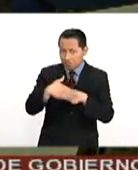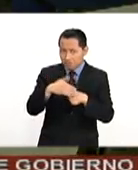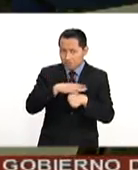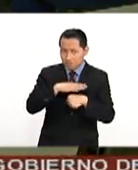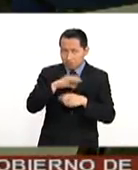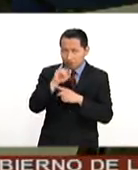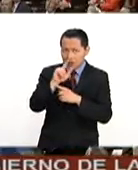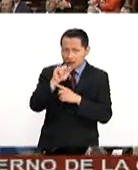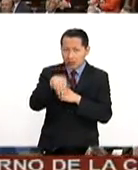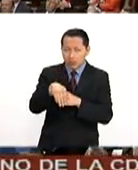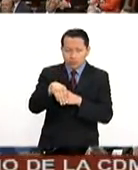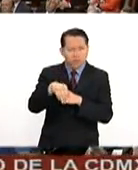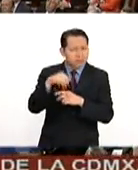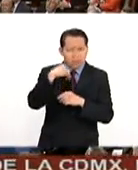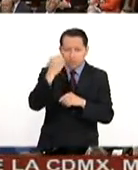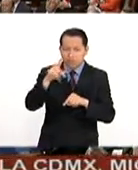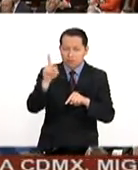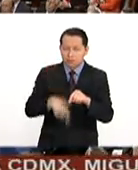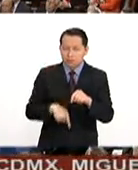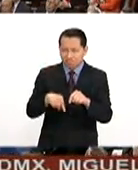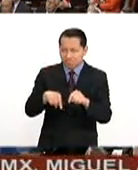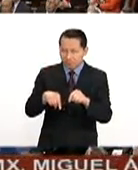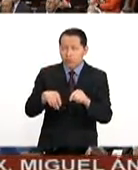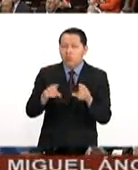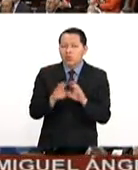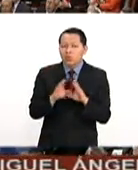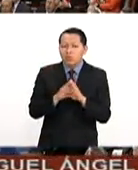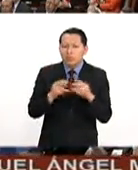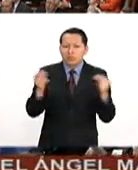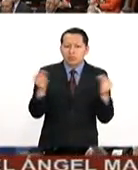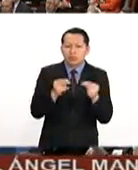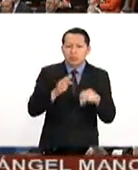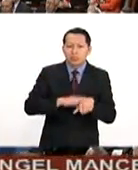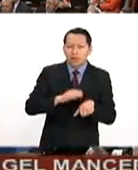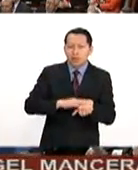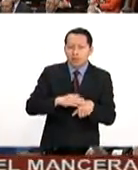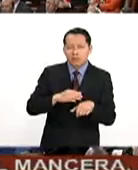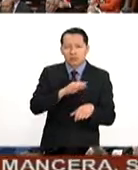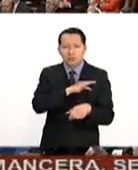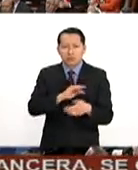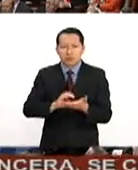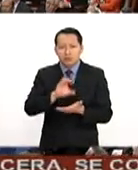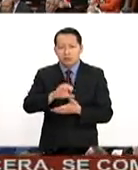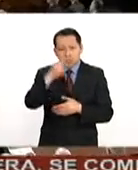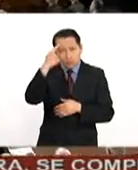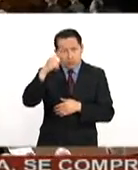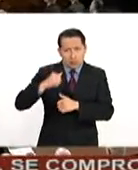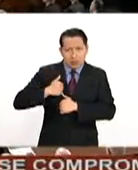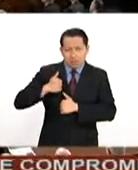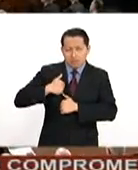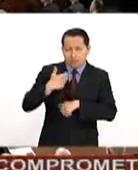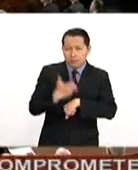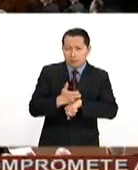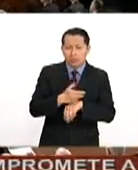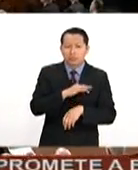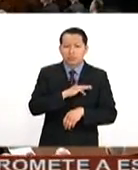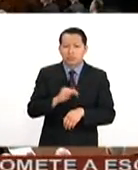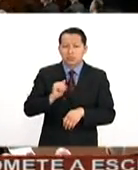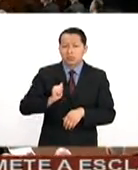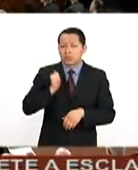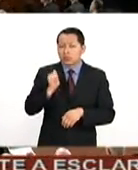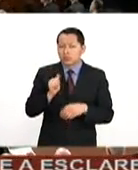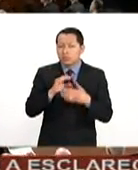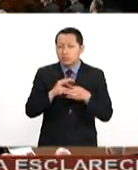Estado Islámico. Para lo que dijo, es necesario el incremento histórico de recursos para la Armada Norteamericana. Aprovechó para